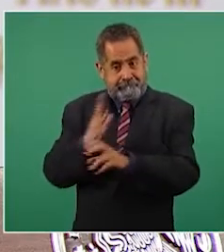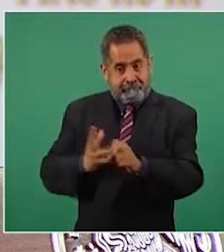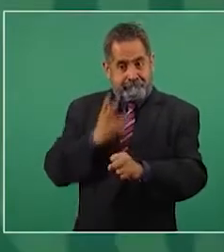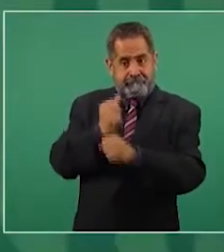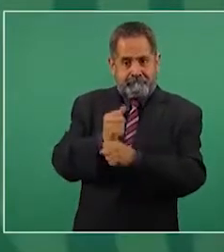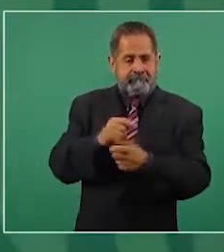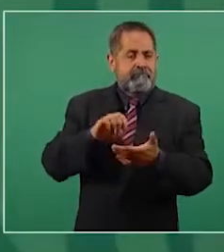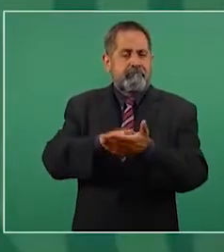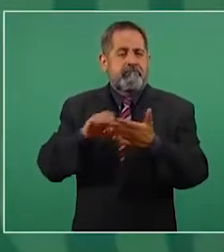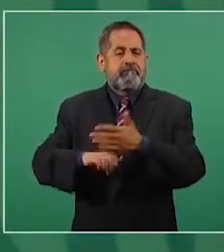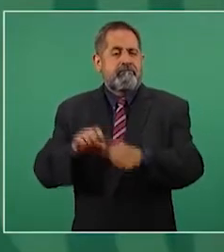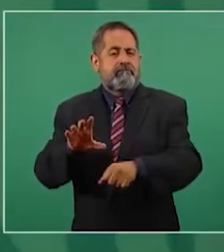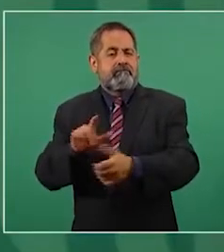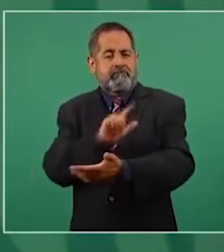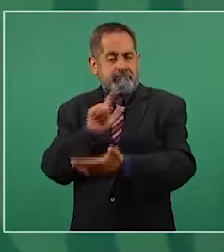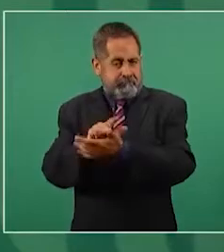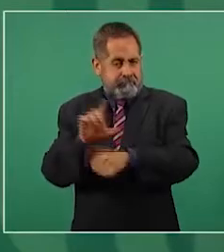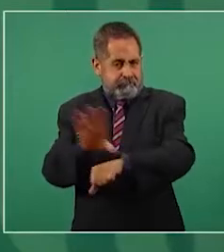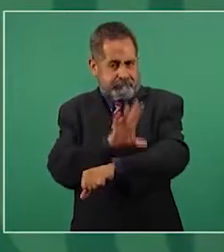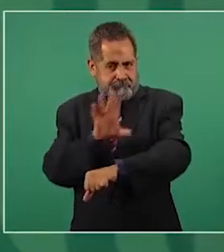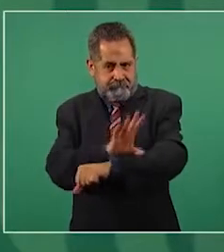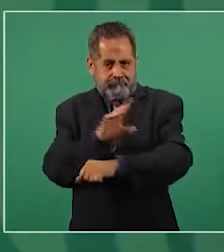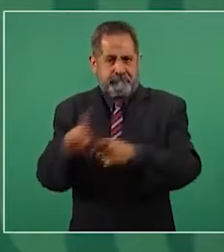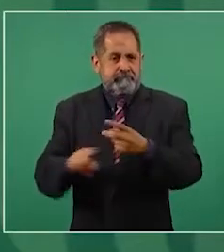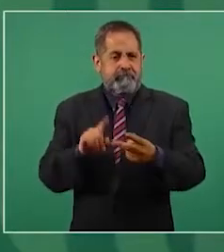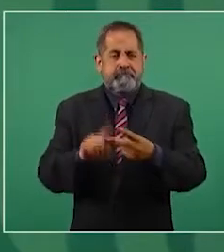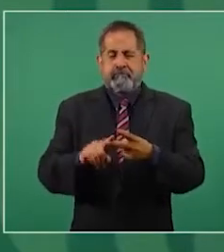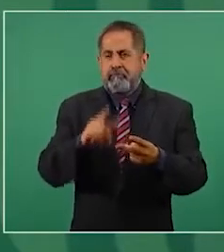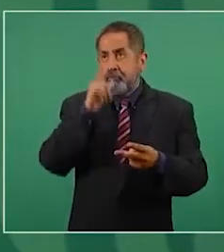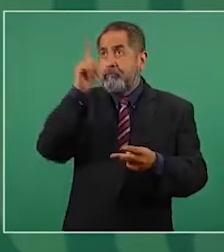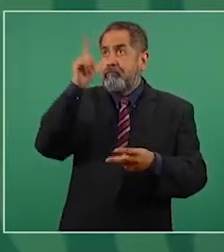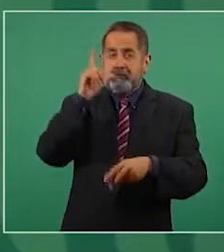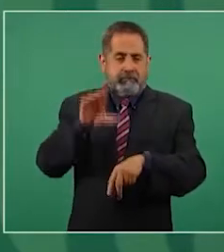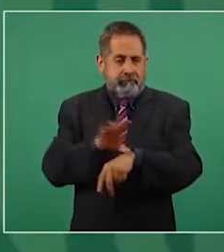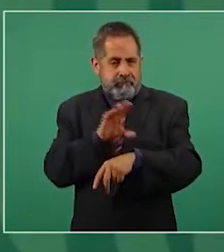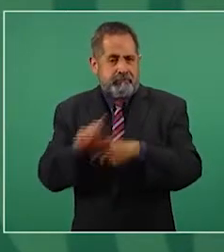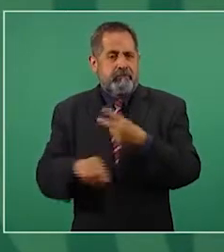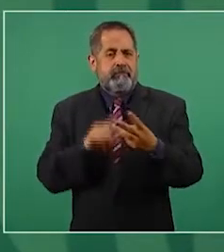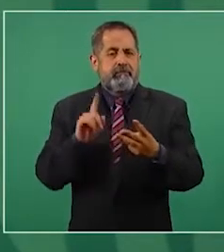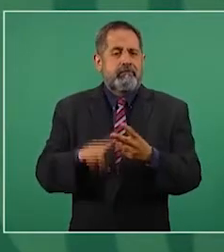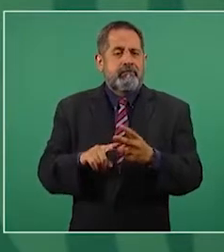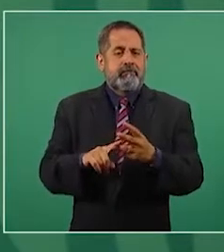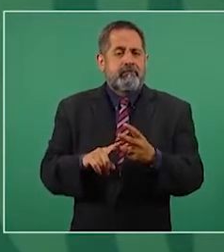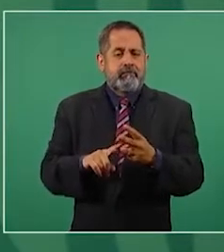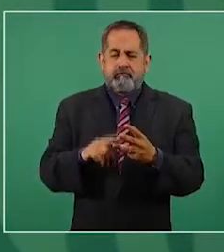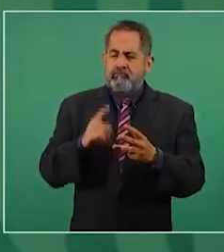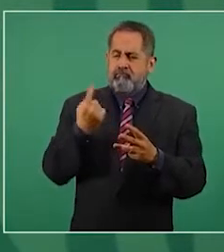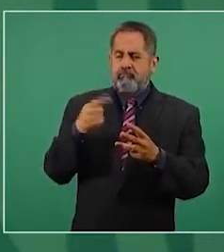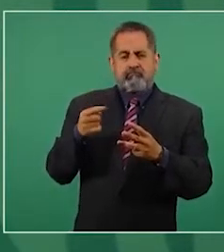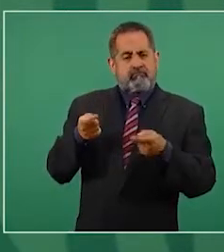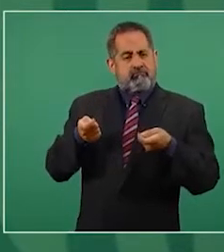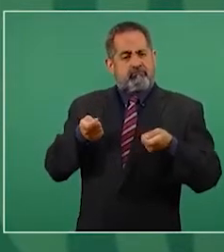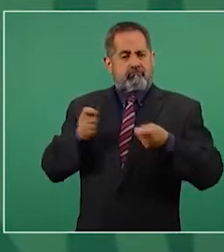la eléctrica, la energética y la de tener control